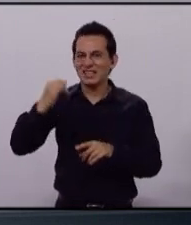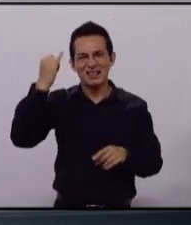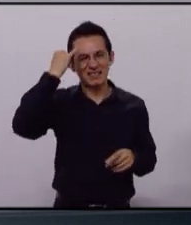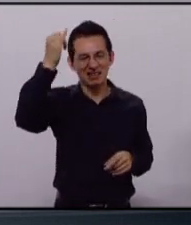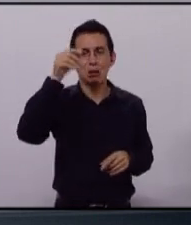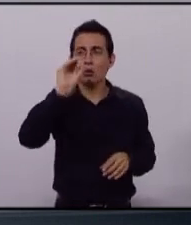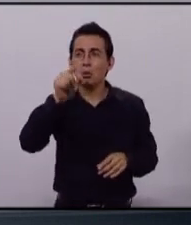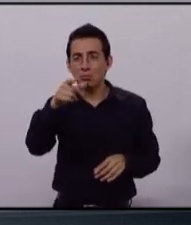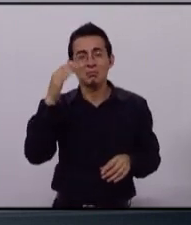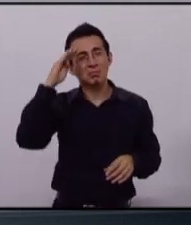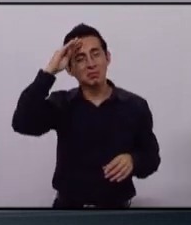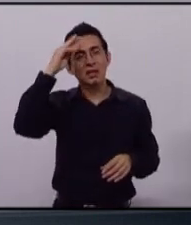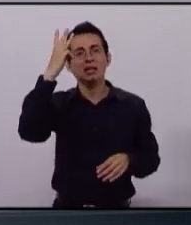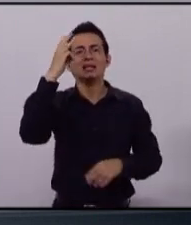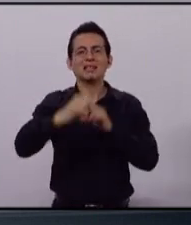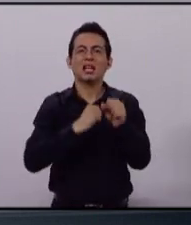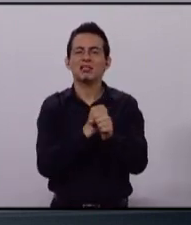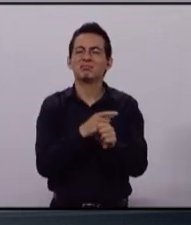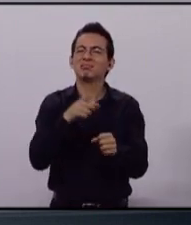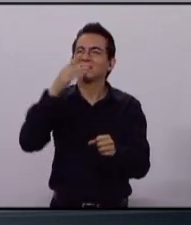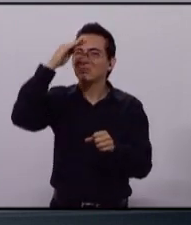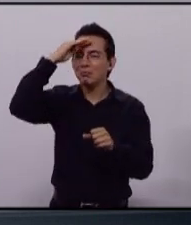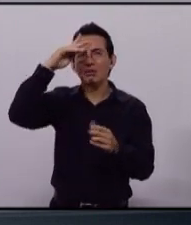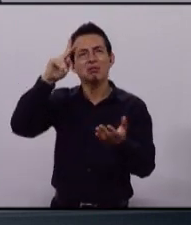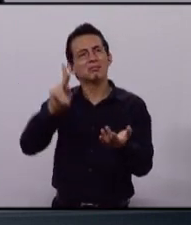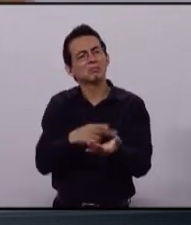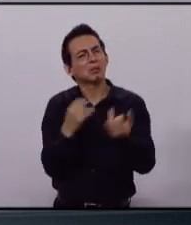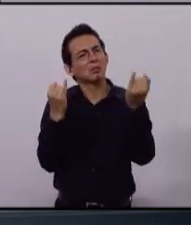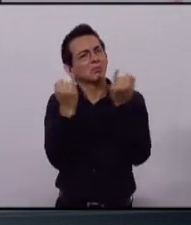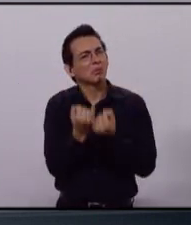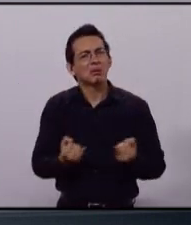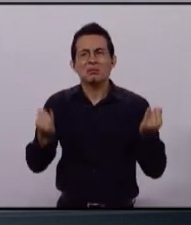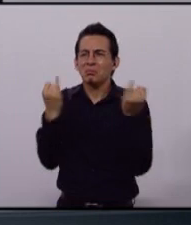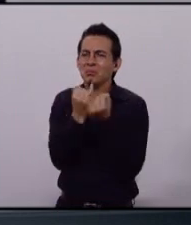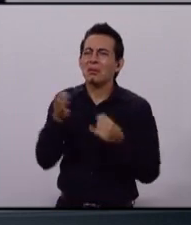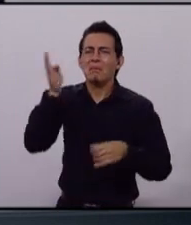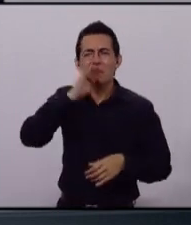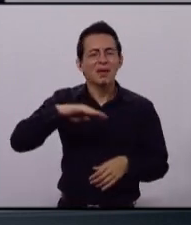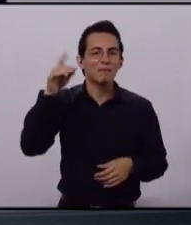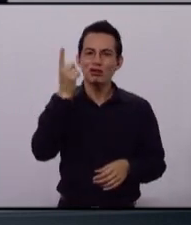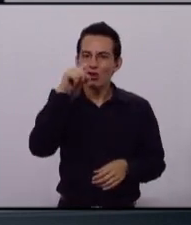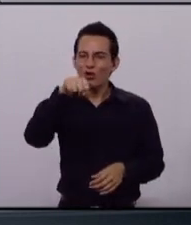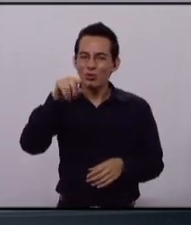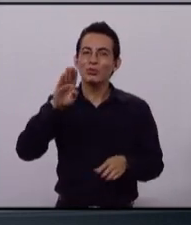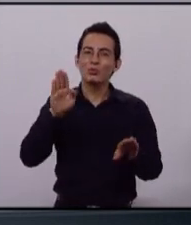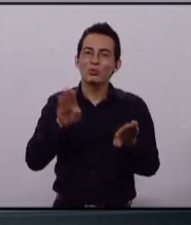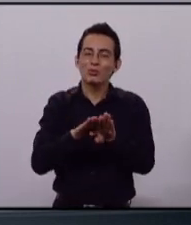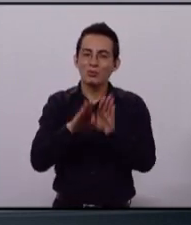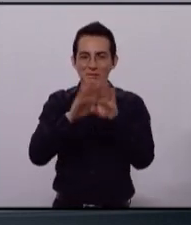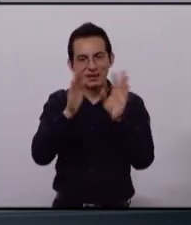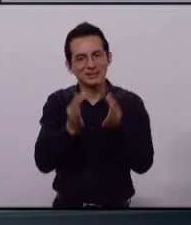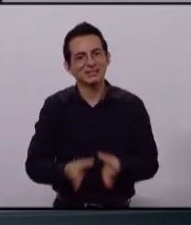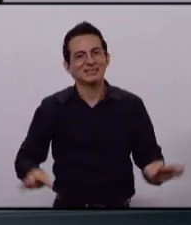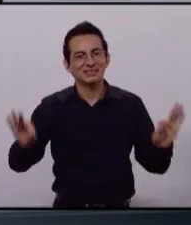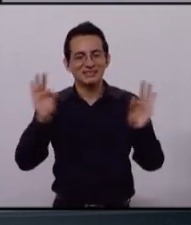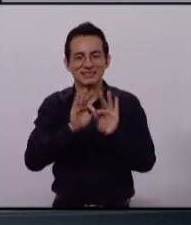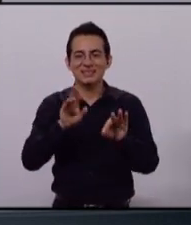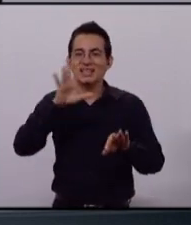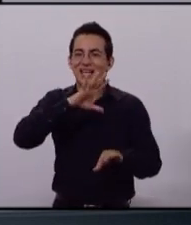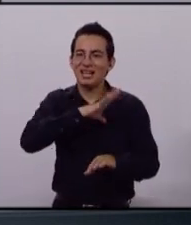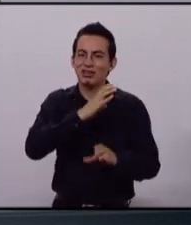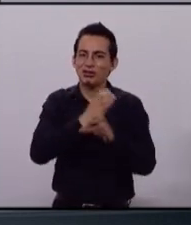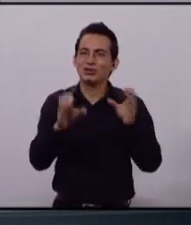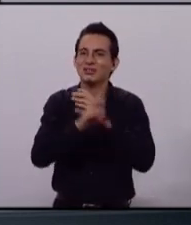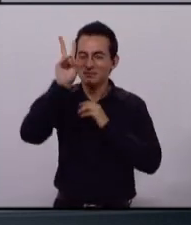de tres años te decepciones nuevamente donde encontraste muchas propuestas pero nunca encontraste realidad.